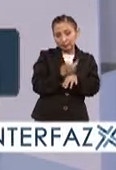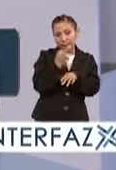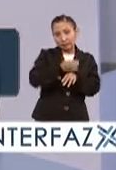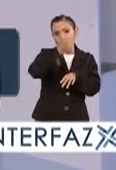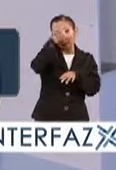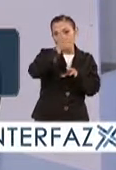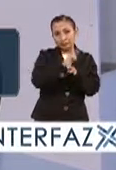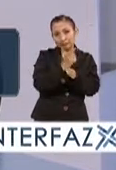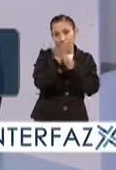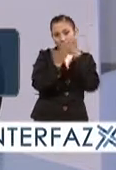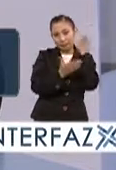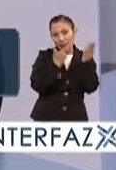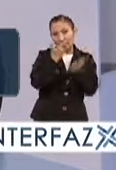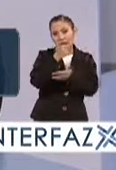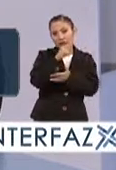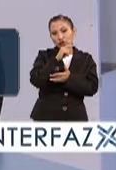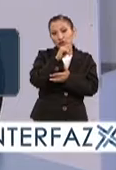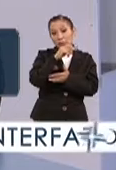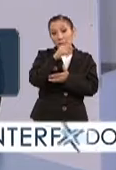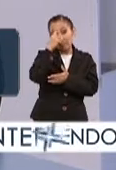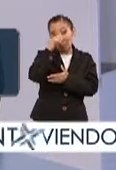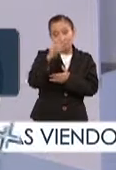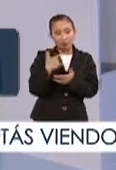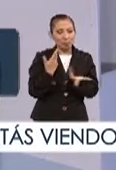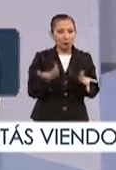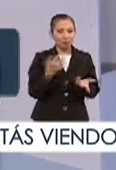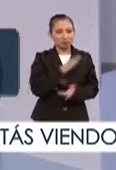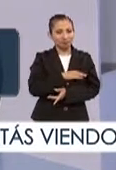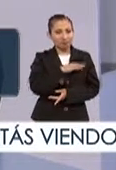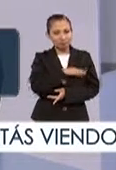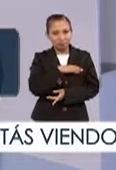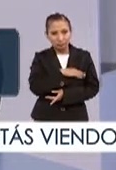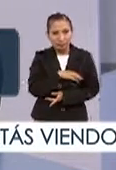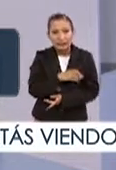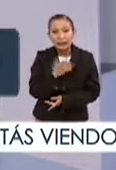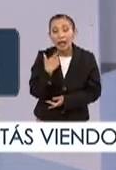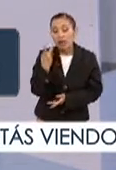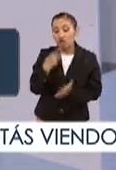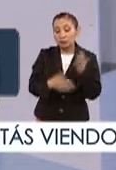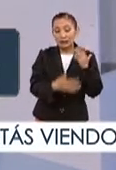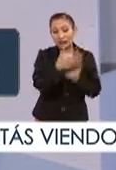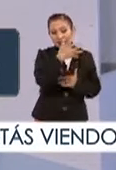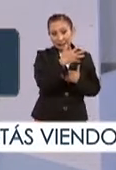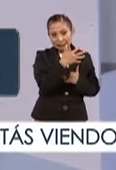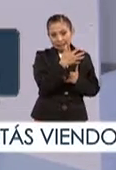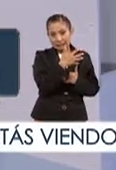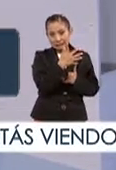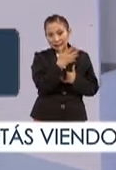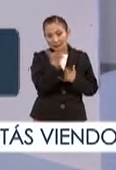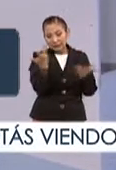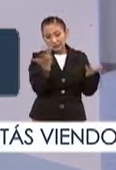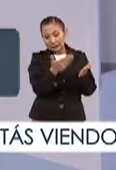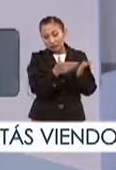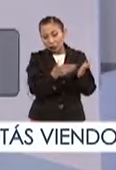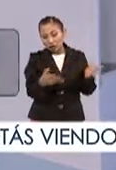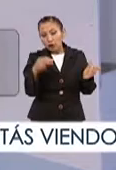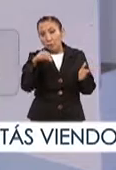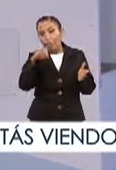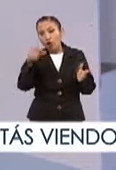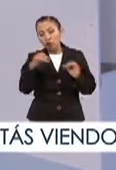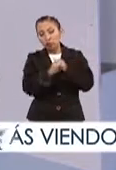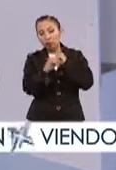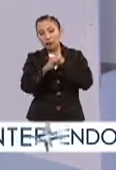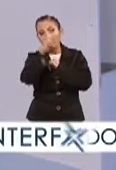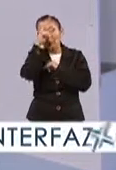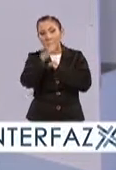la primera licenciatura en gastronomía en México, así que estamos de manteles largos, y desde 2015 realizamos este MOOC de